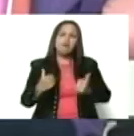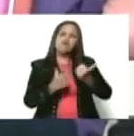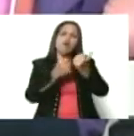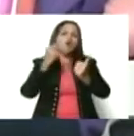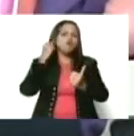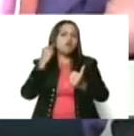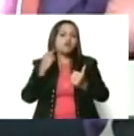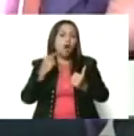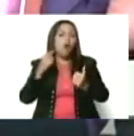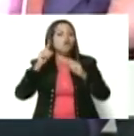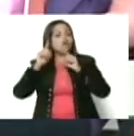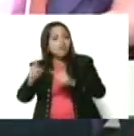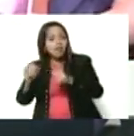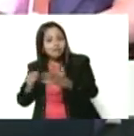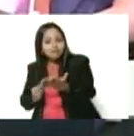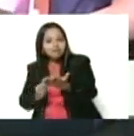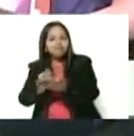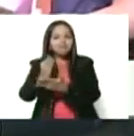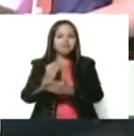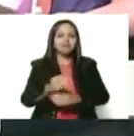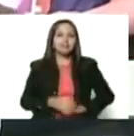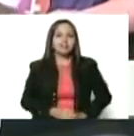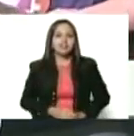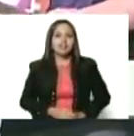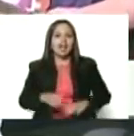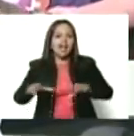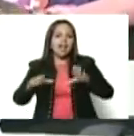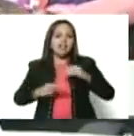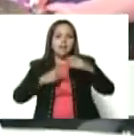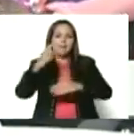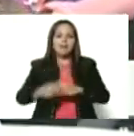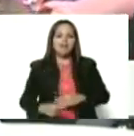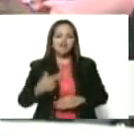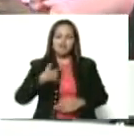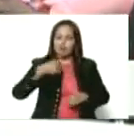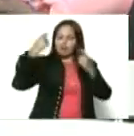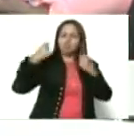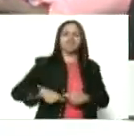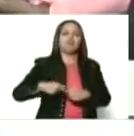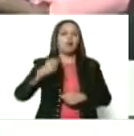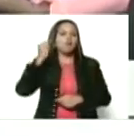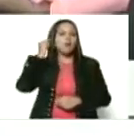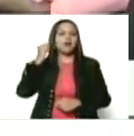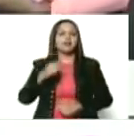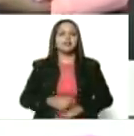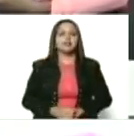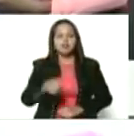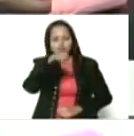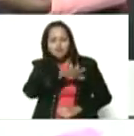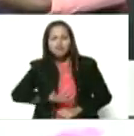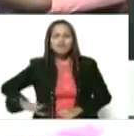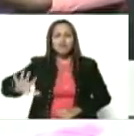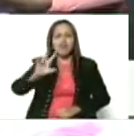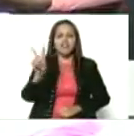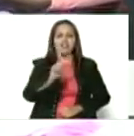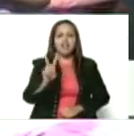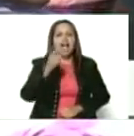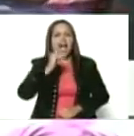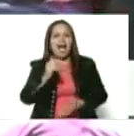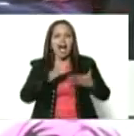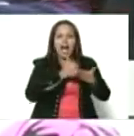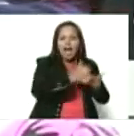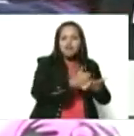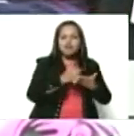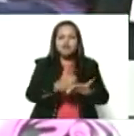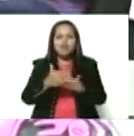siguió ese legado al permitir el programa Soy Mujer, donde todas las mujeres a nivel nacional nos estamos beneficiando